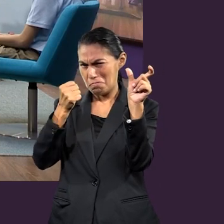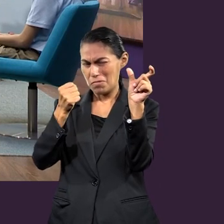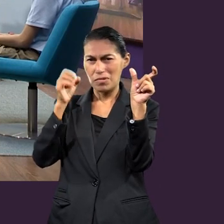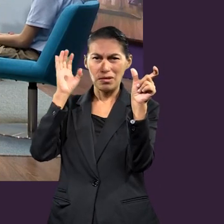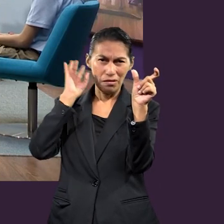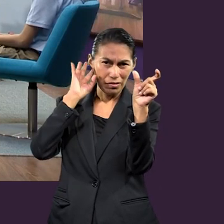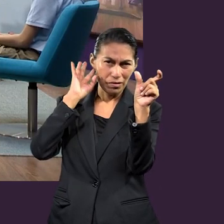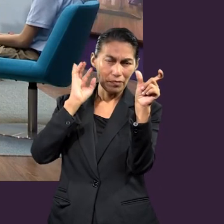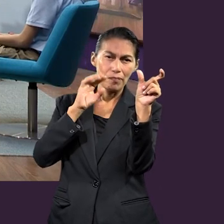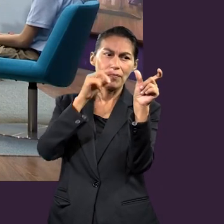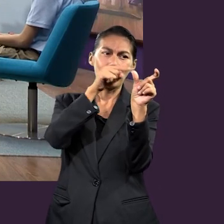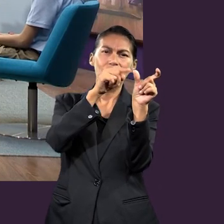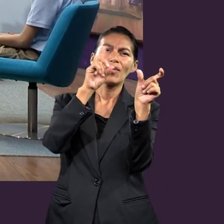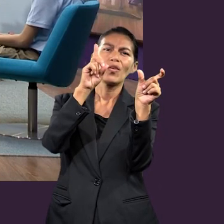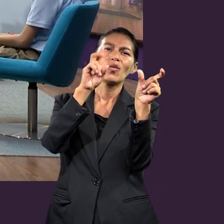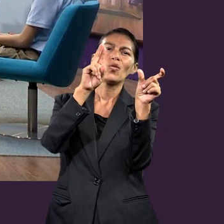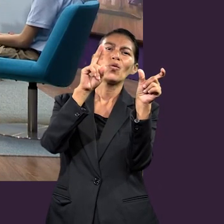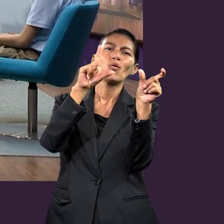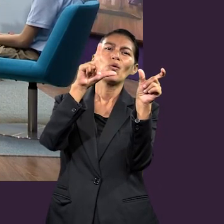indudablemente,